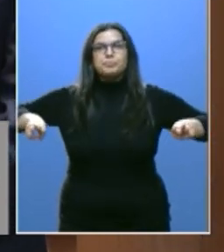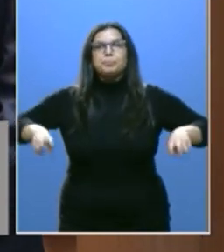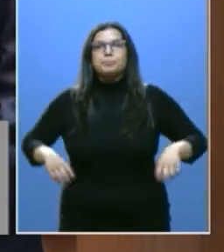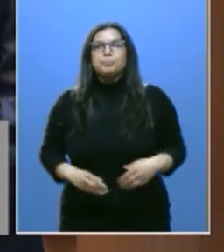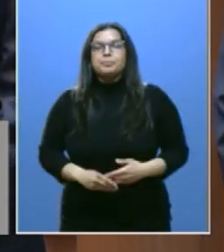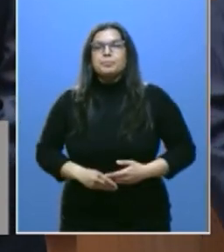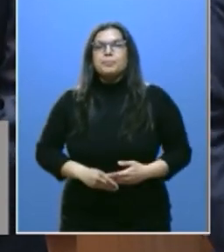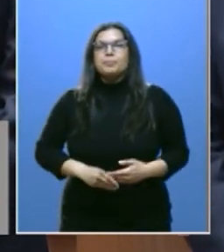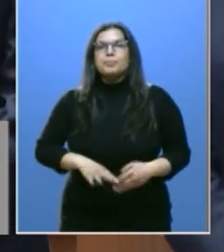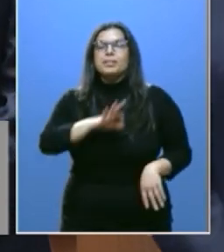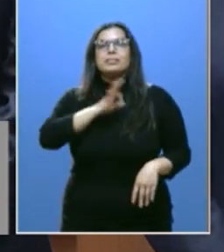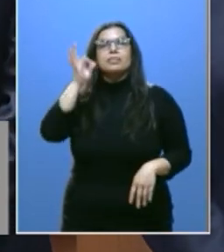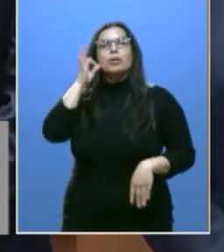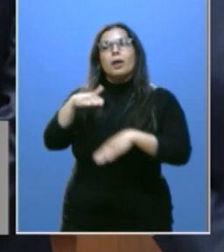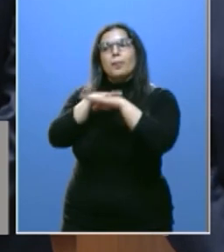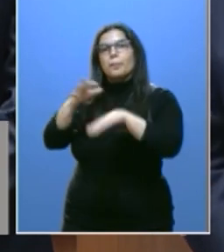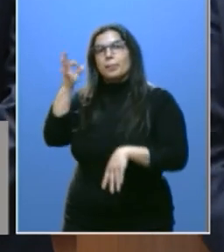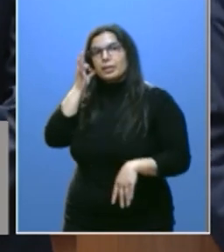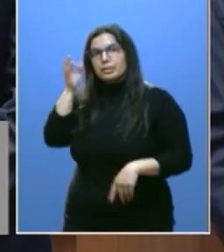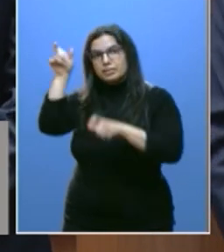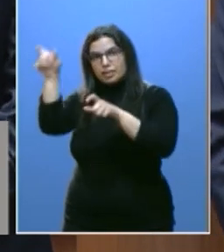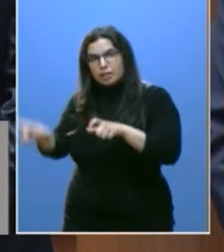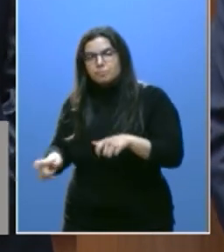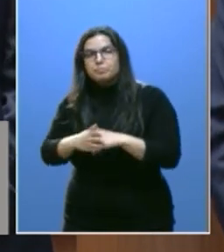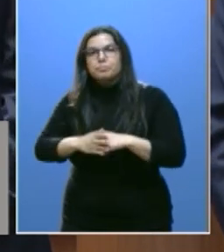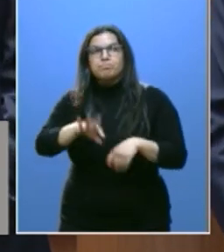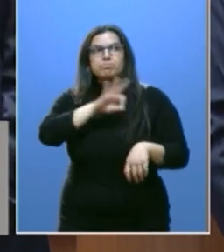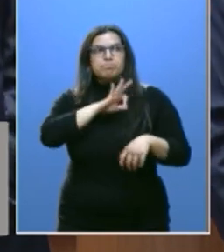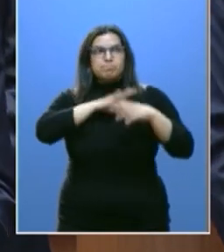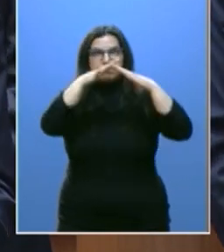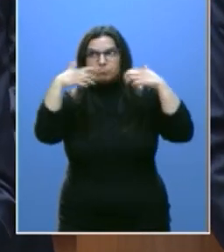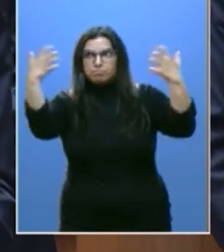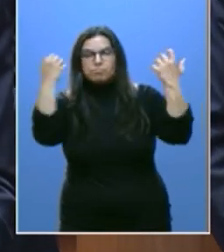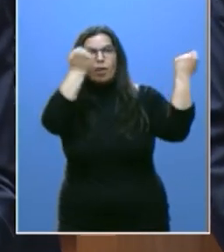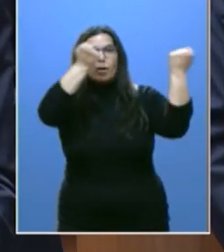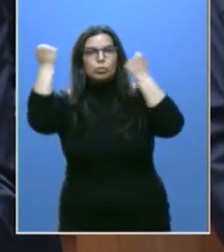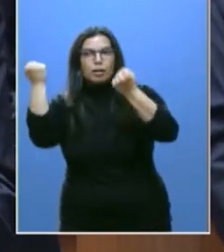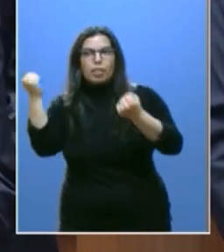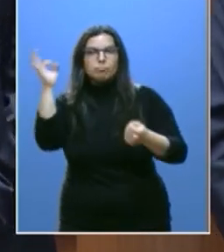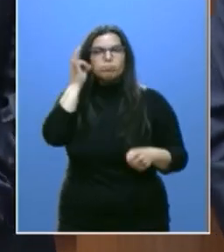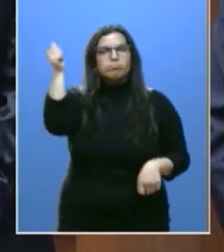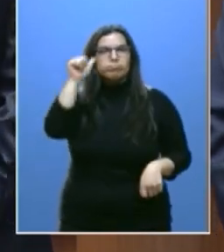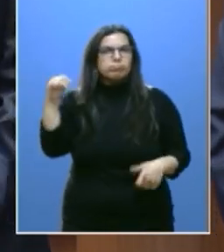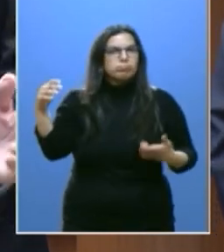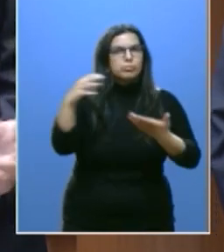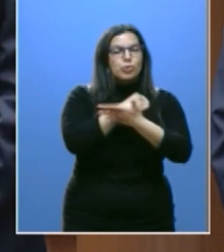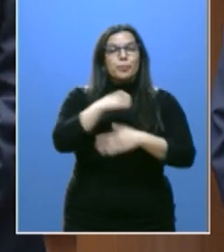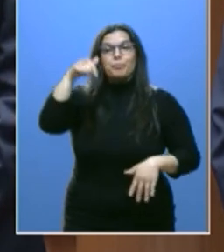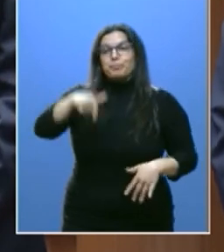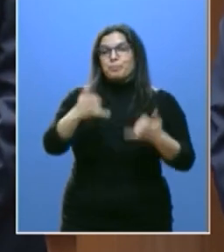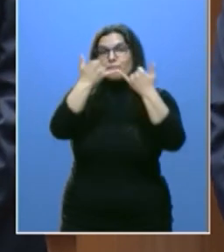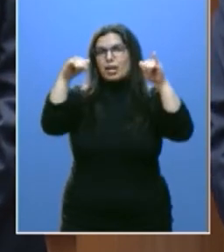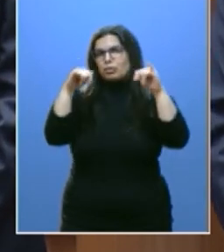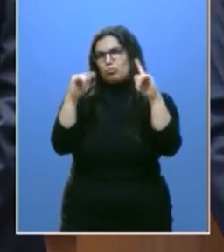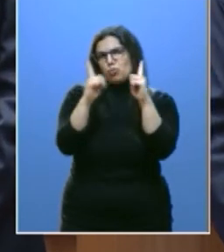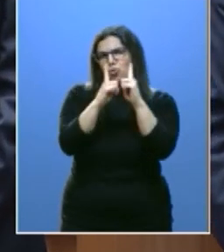señora Ministra, señorías, autoridades, señoras y señores. En este acto breve